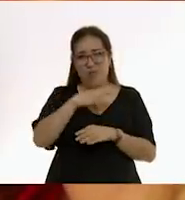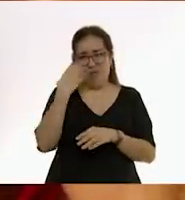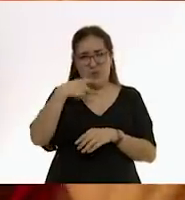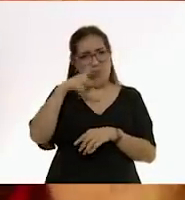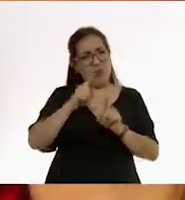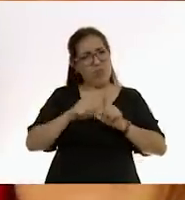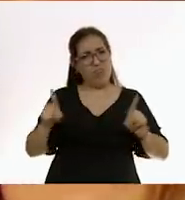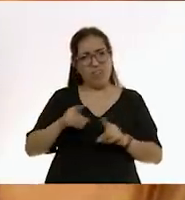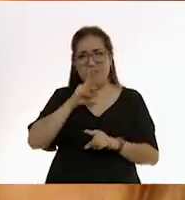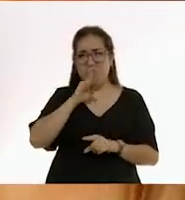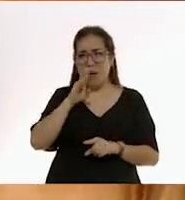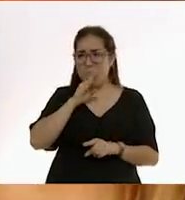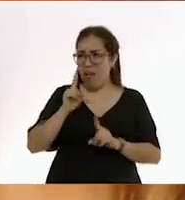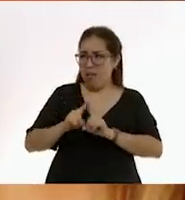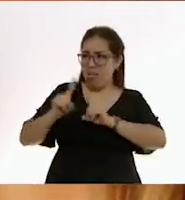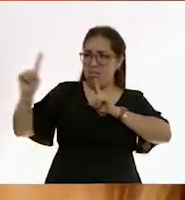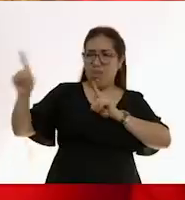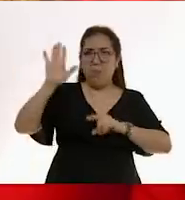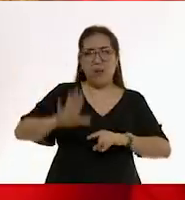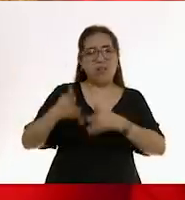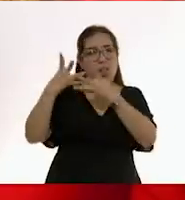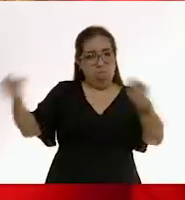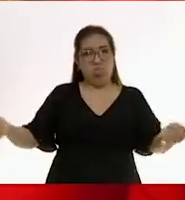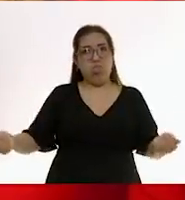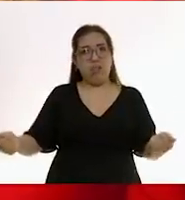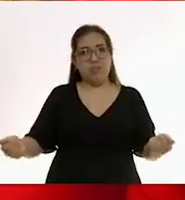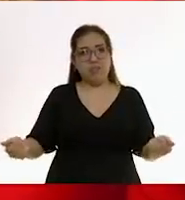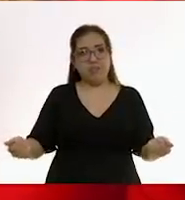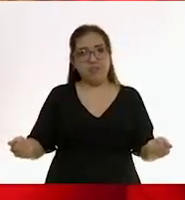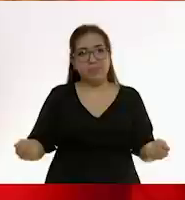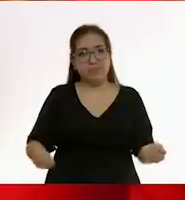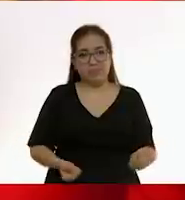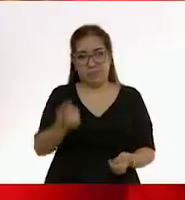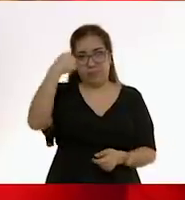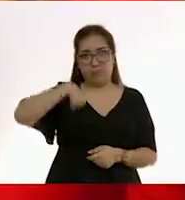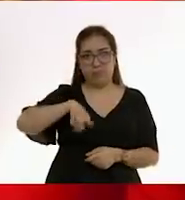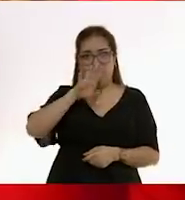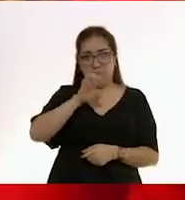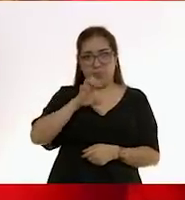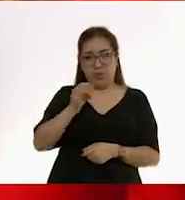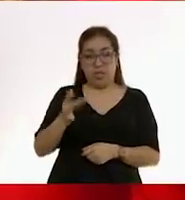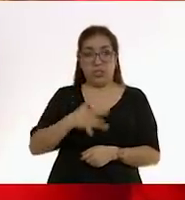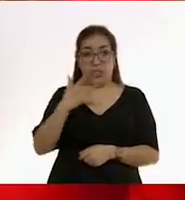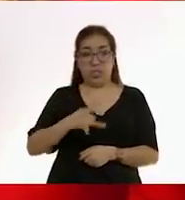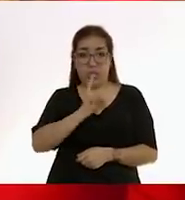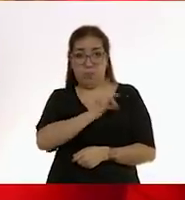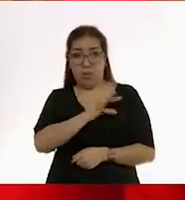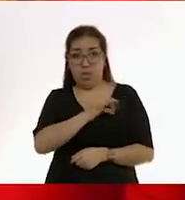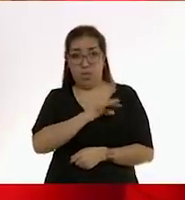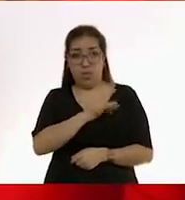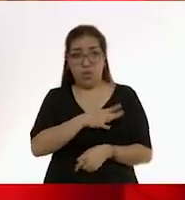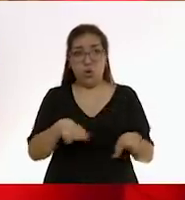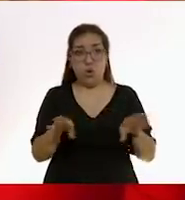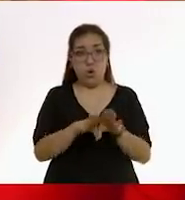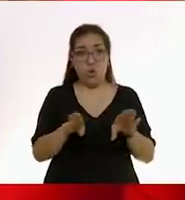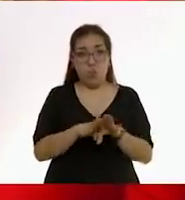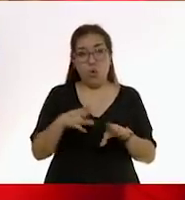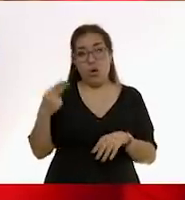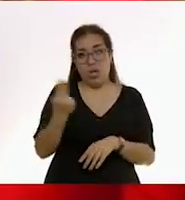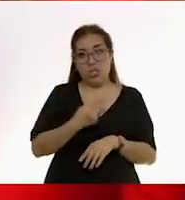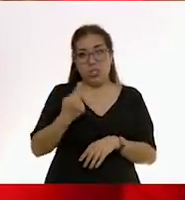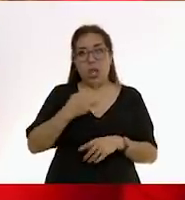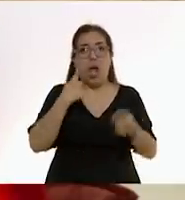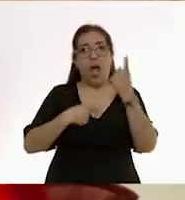mamá no está, eso quiere decir que desapareció. Y entonces hacer lo que se le ocurre para asegurar que ahí siga,